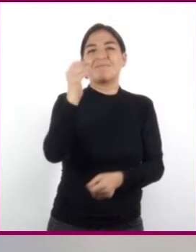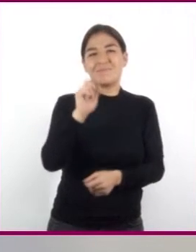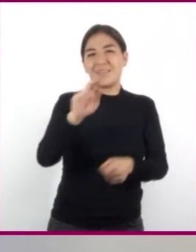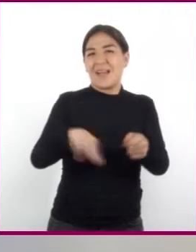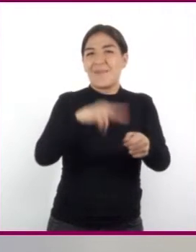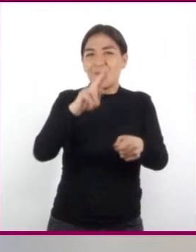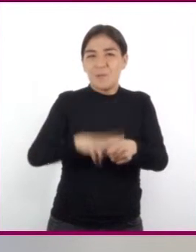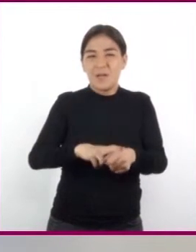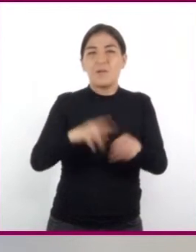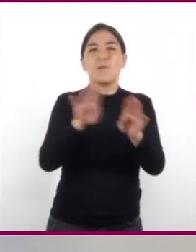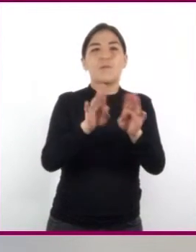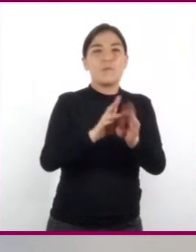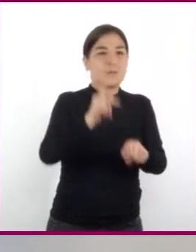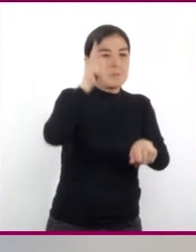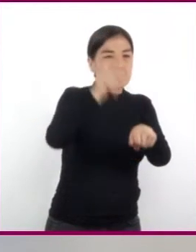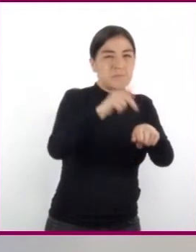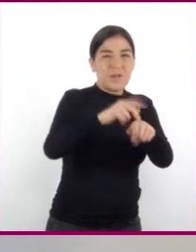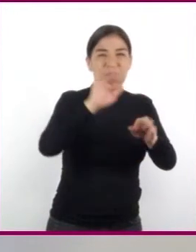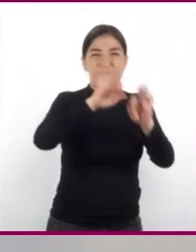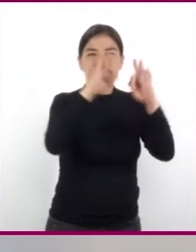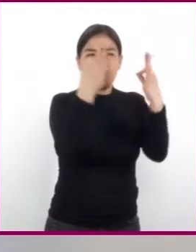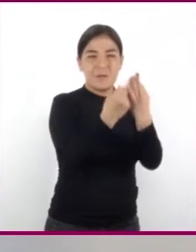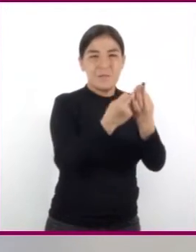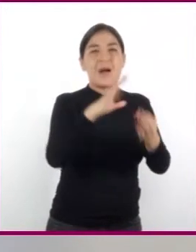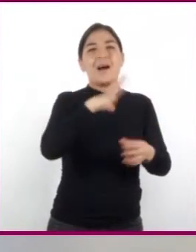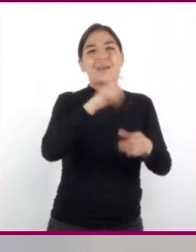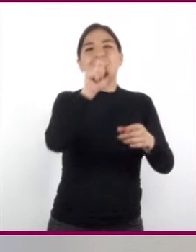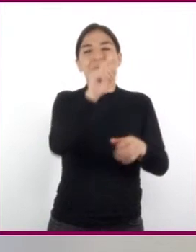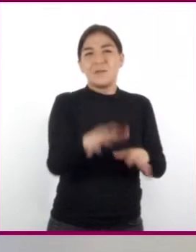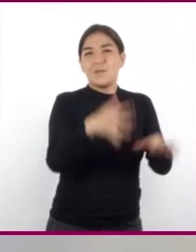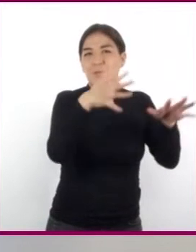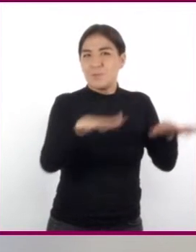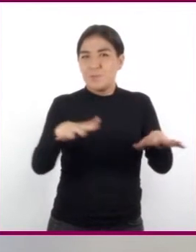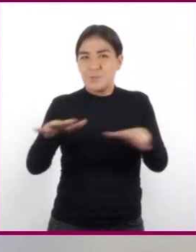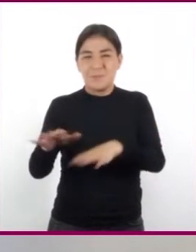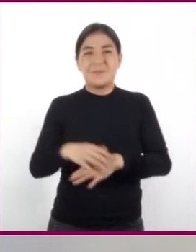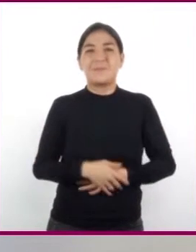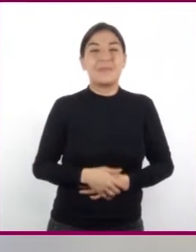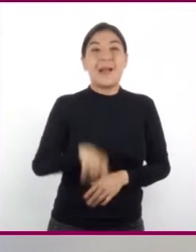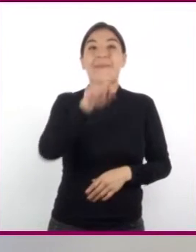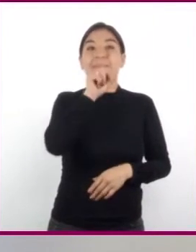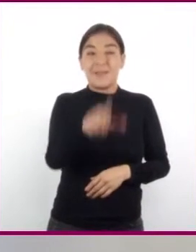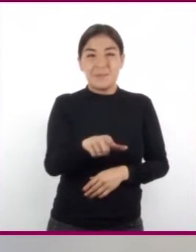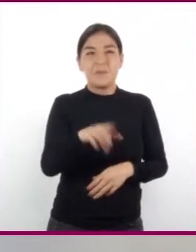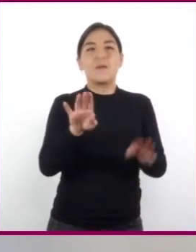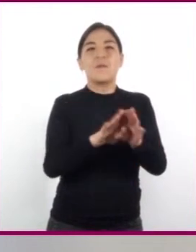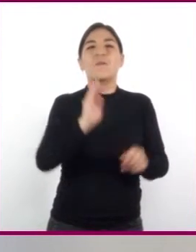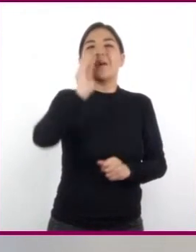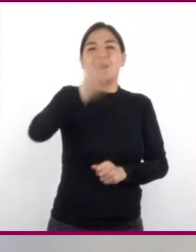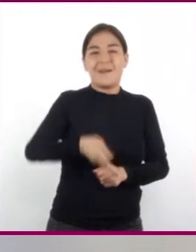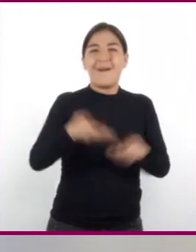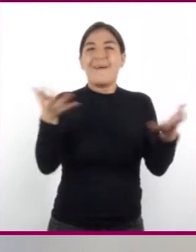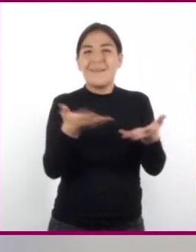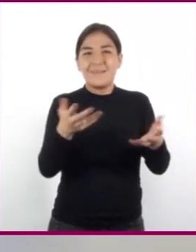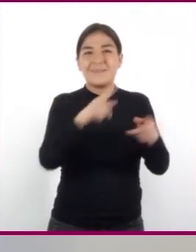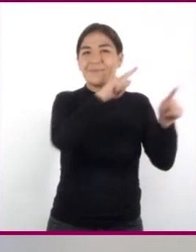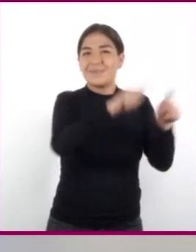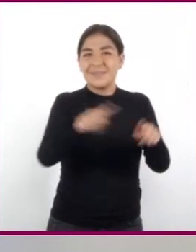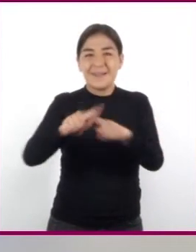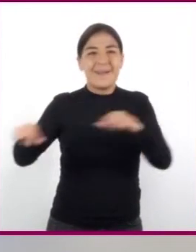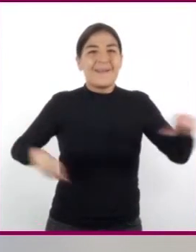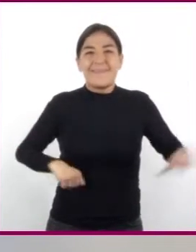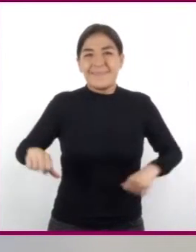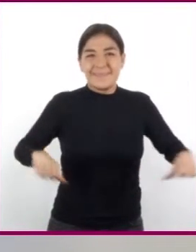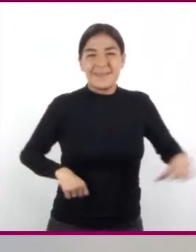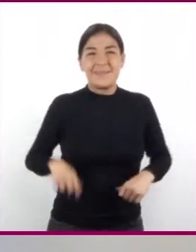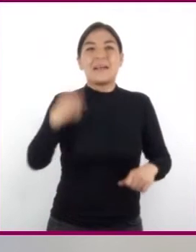formación de rocas o la existencia de corrientes marinas. Además, permite realizar diversas actividades